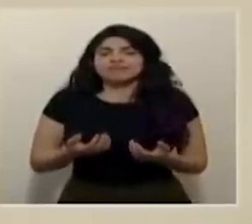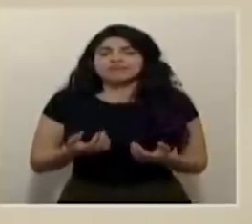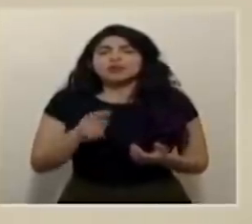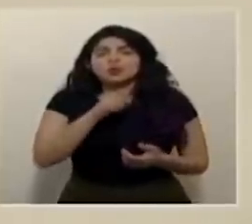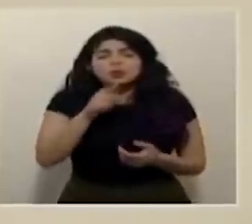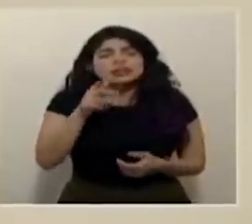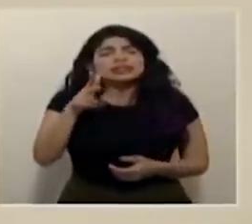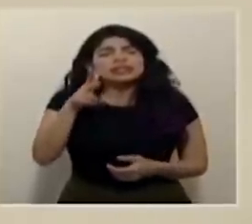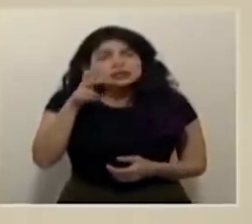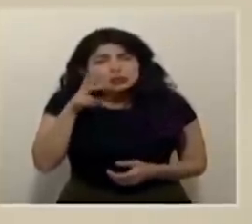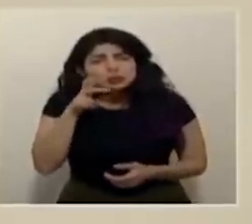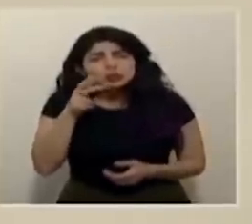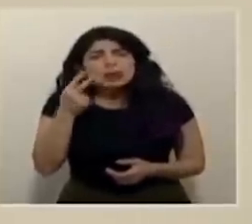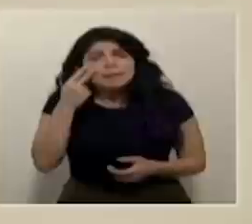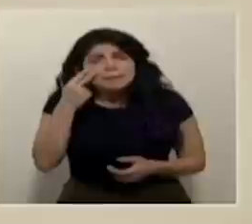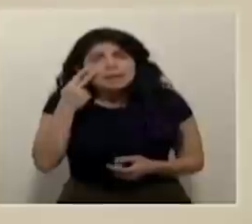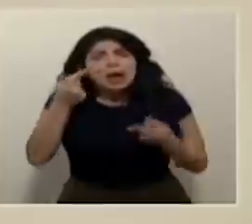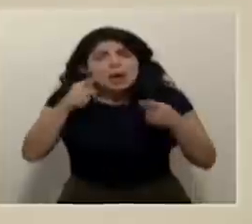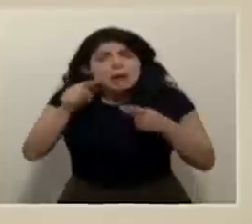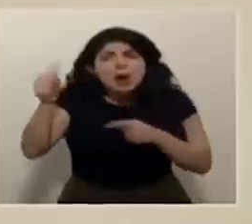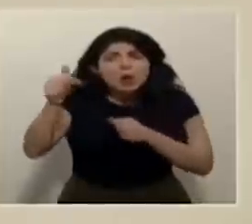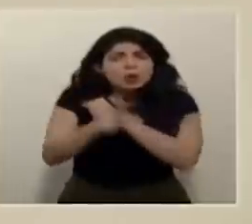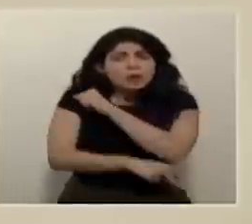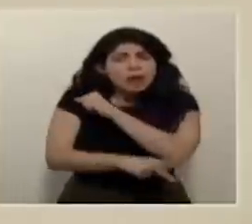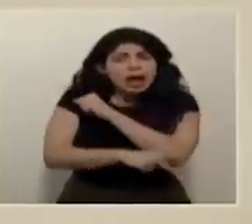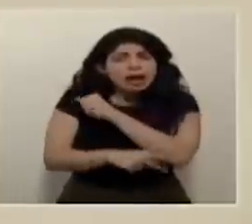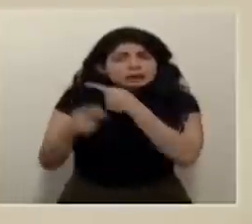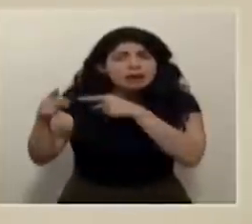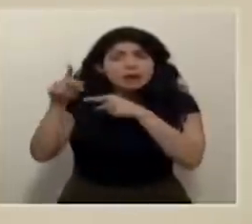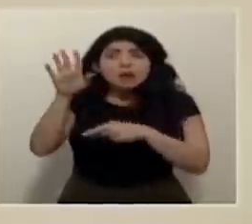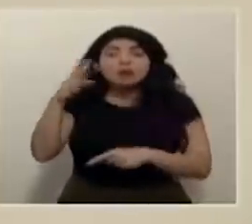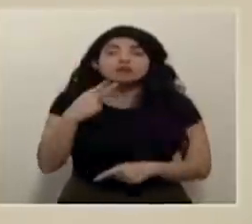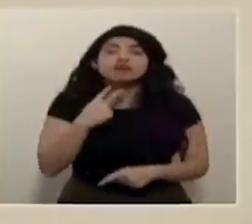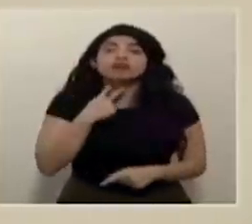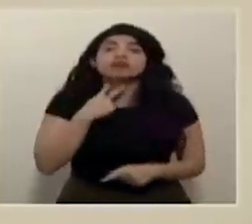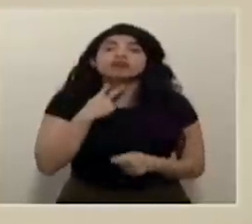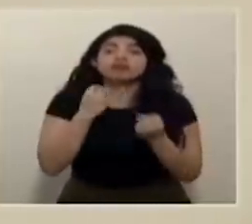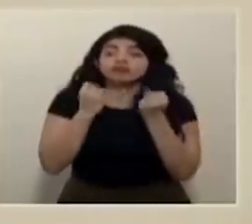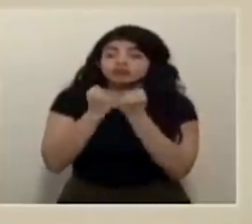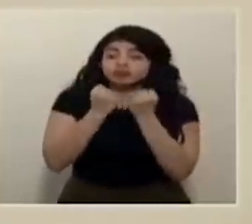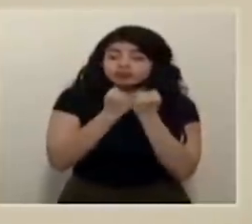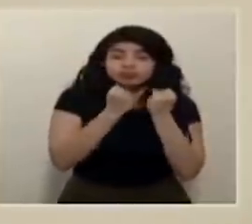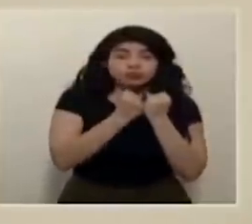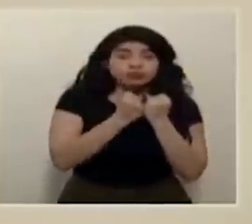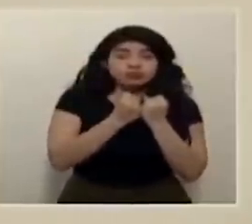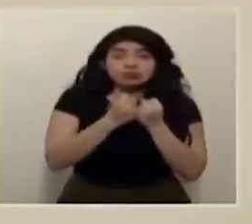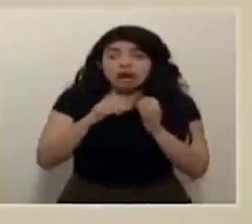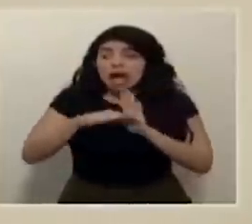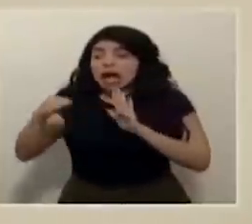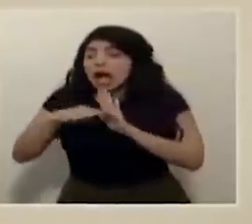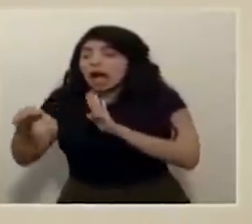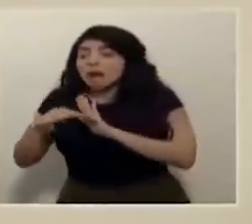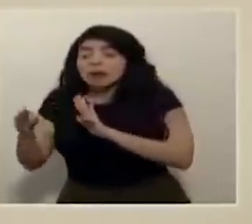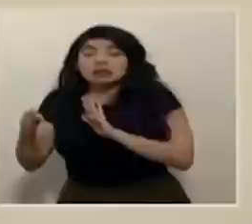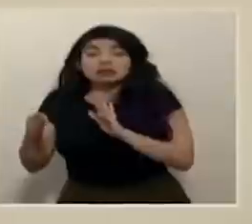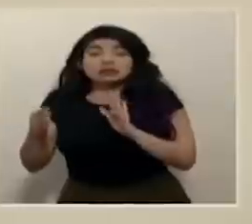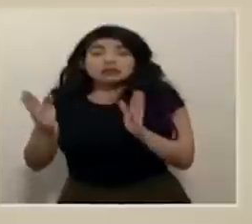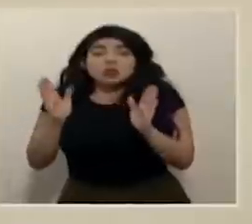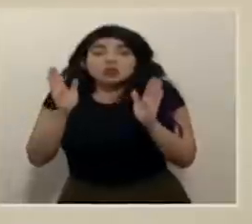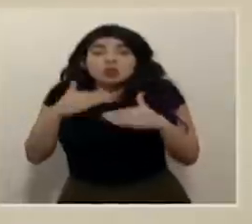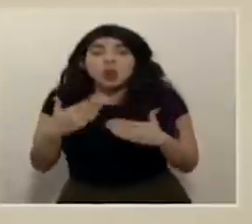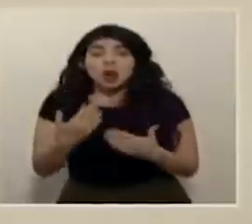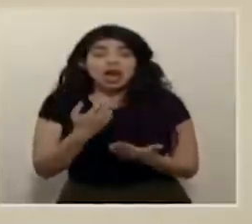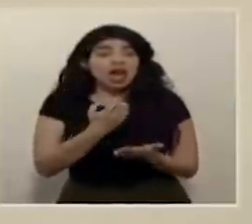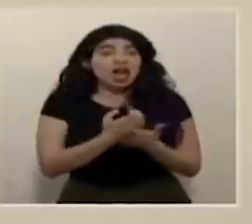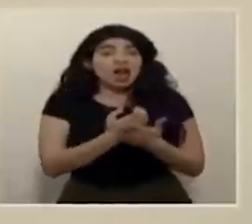escuchen de verdad lo que ha ocurrido en otros países en donde ese colapso en donde no hay capacidad de las camas que la economía